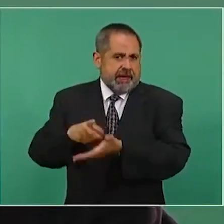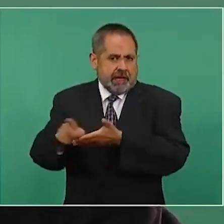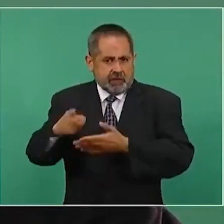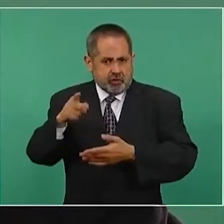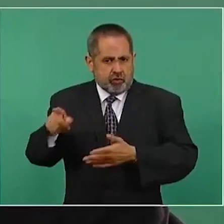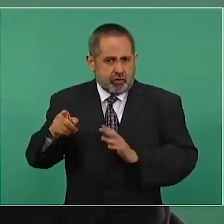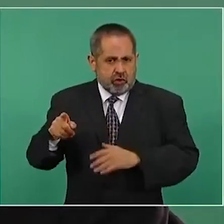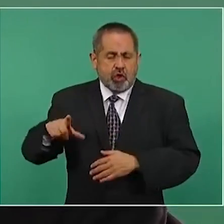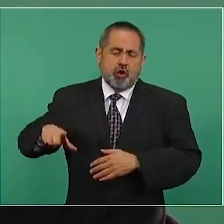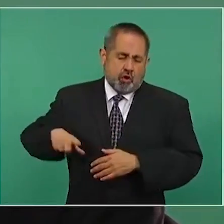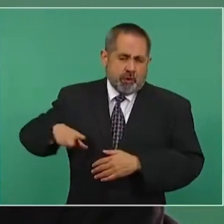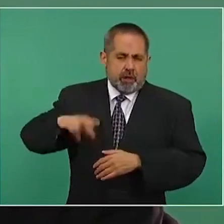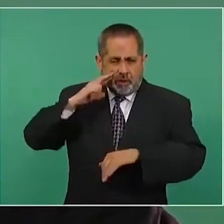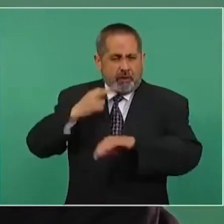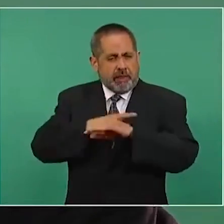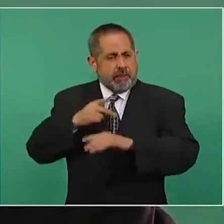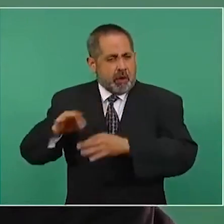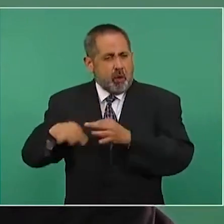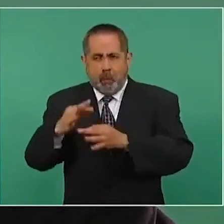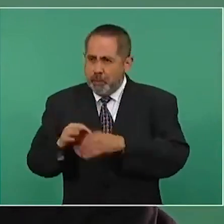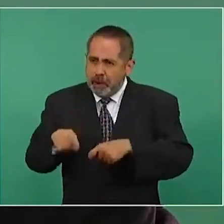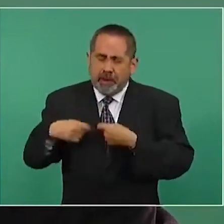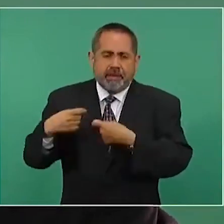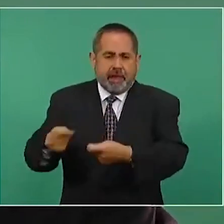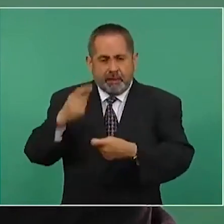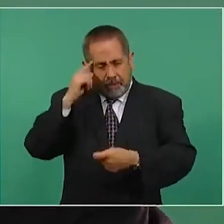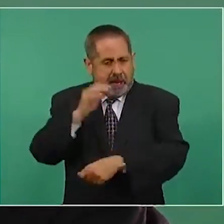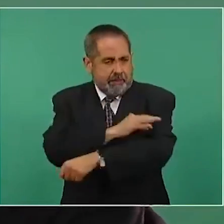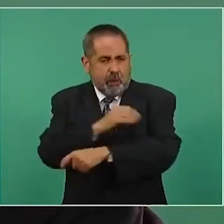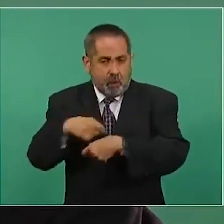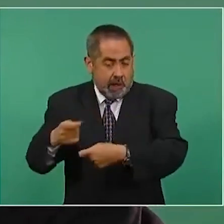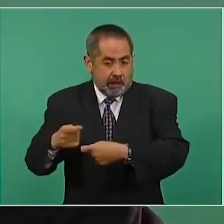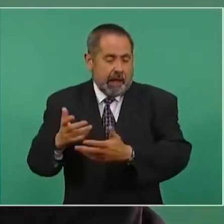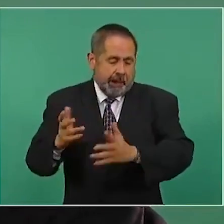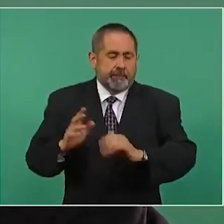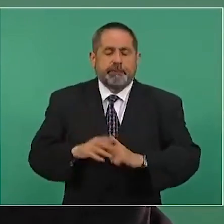del gobierno o de los servidores públicos vacunarlo,